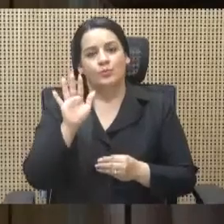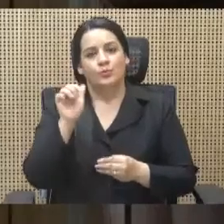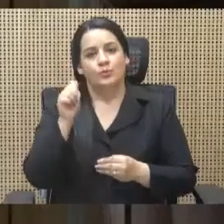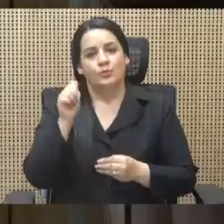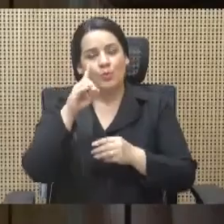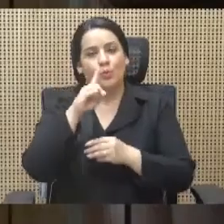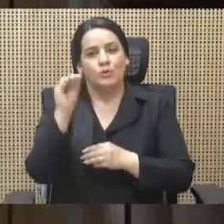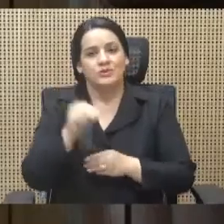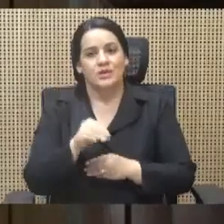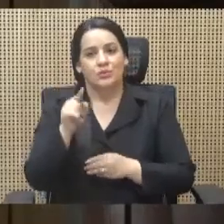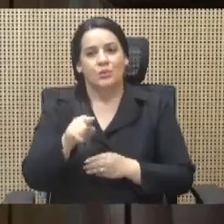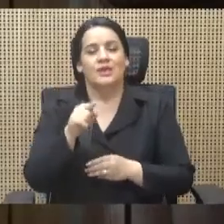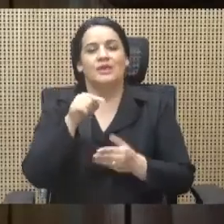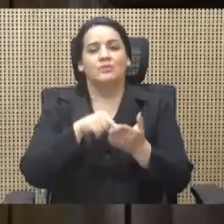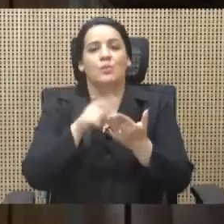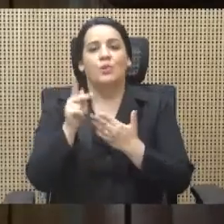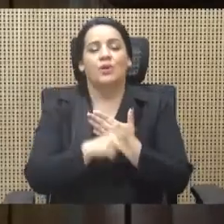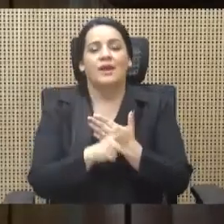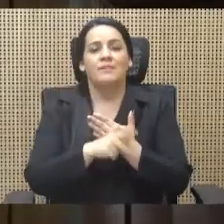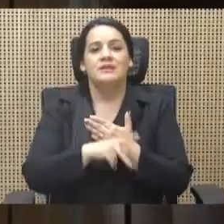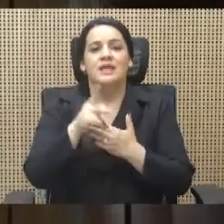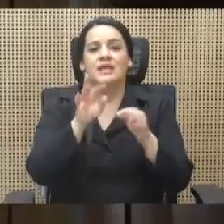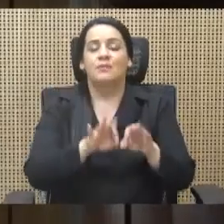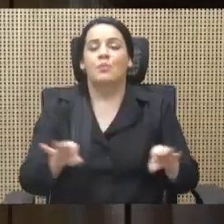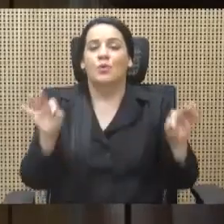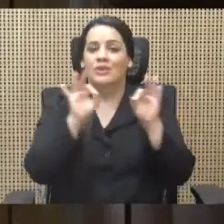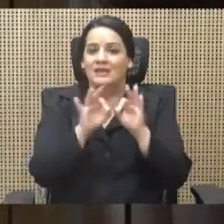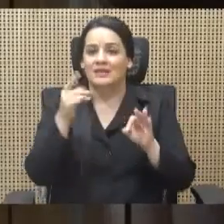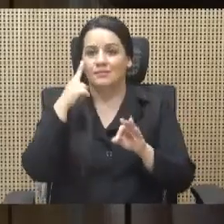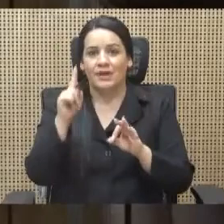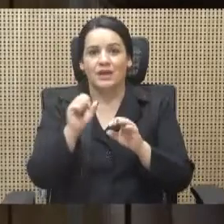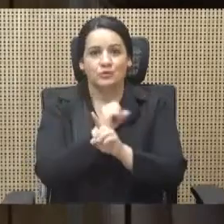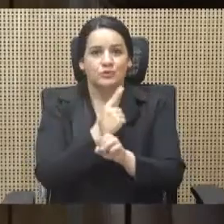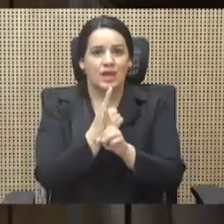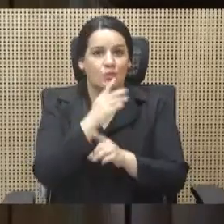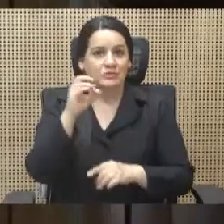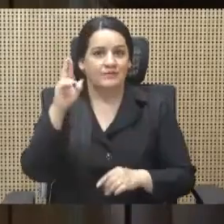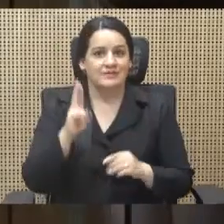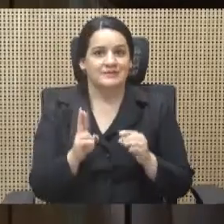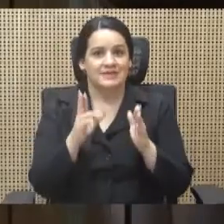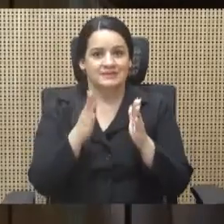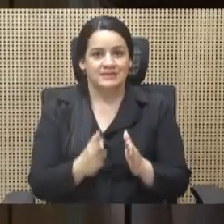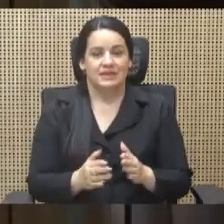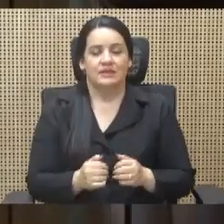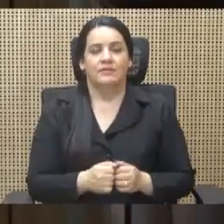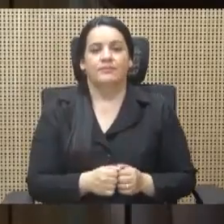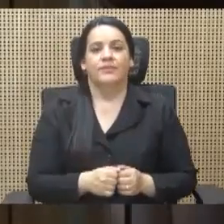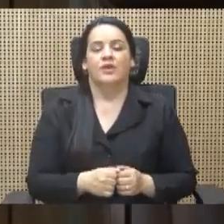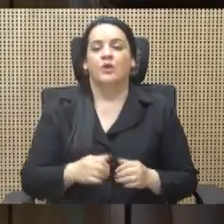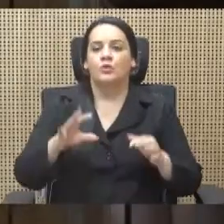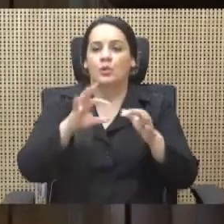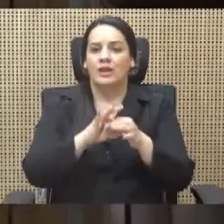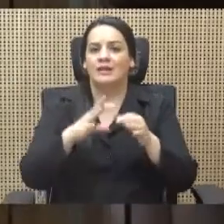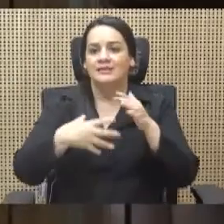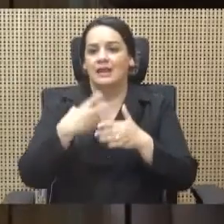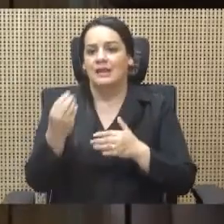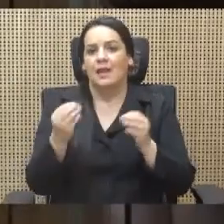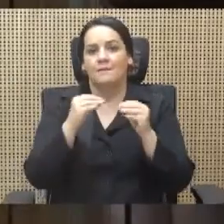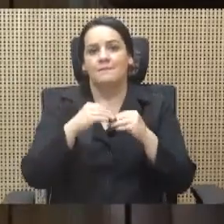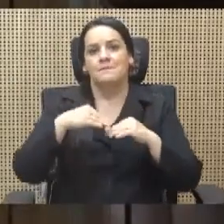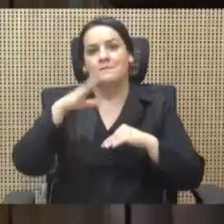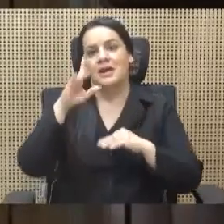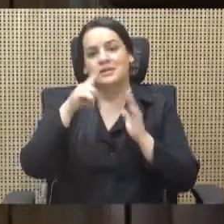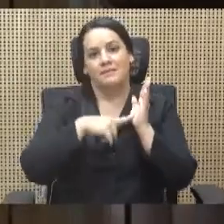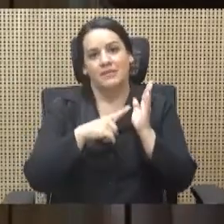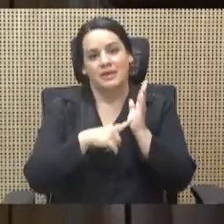Nótense que estoy ligando la salida de más de mil privados de libertad con la posibilidad que